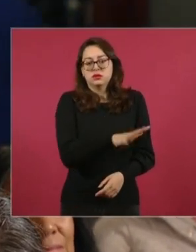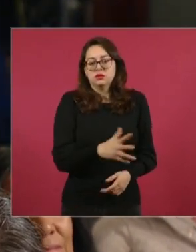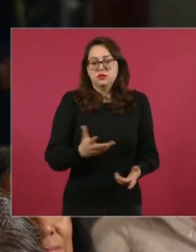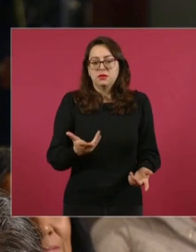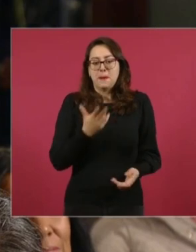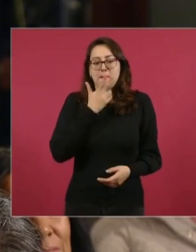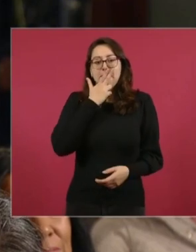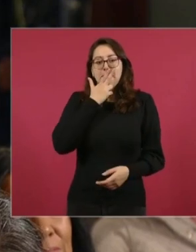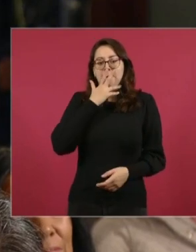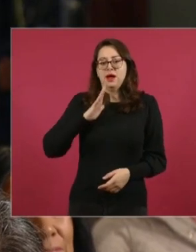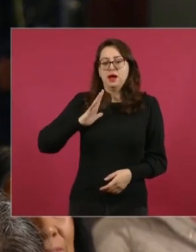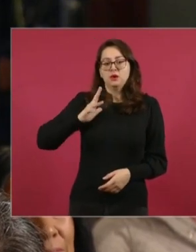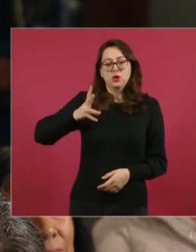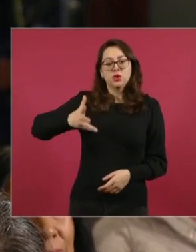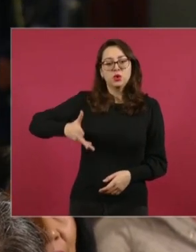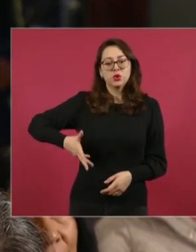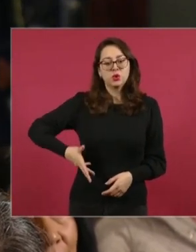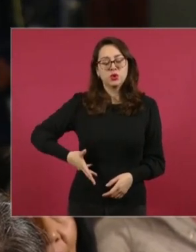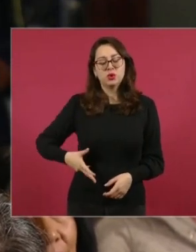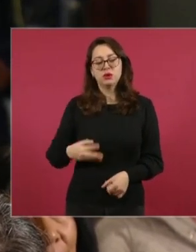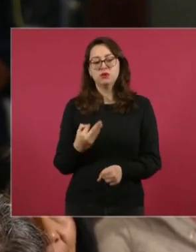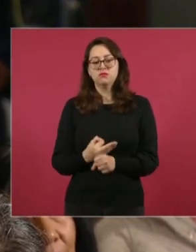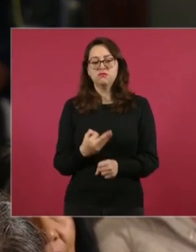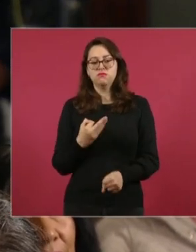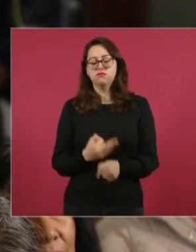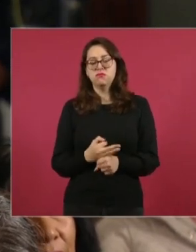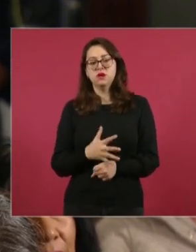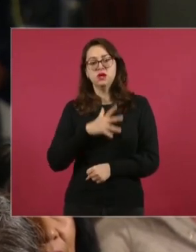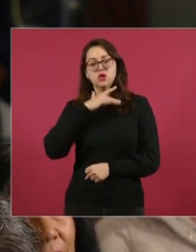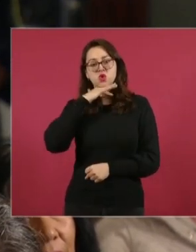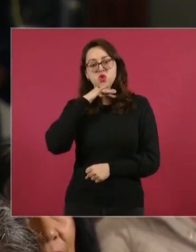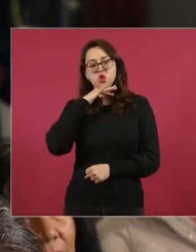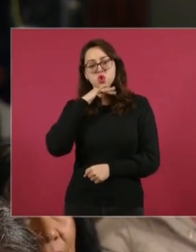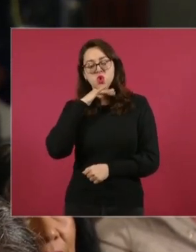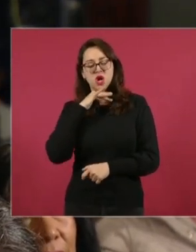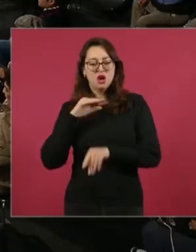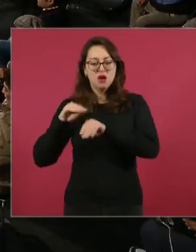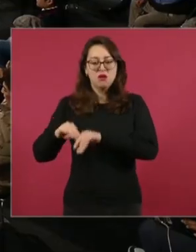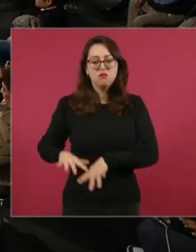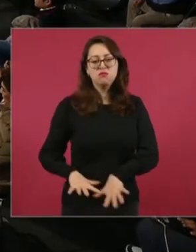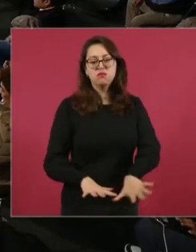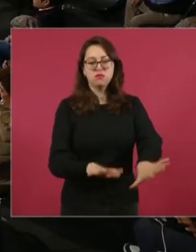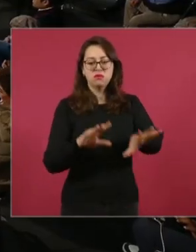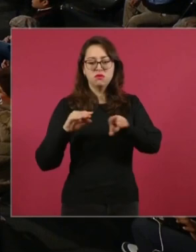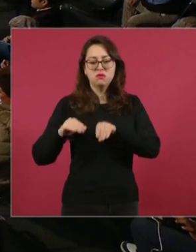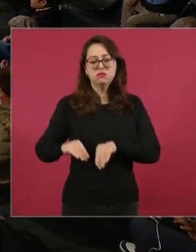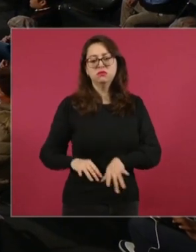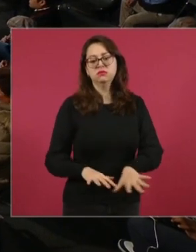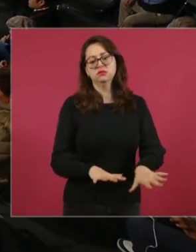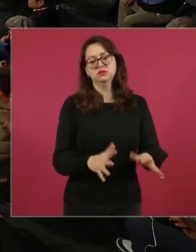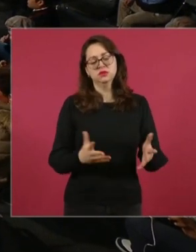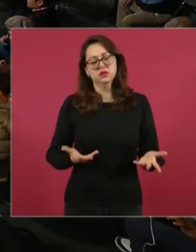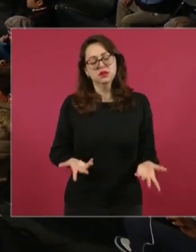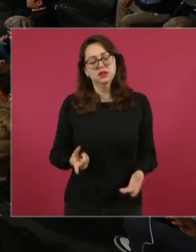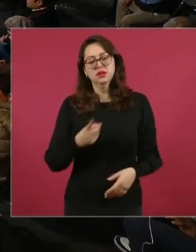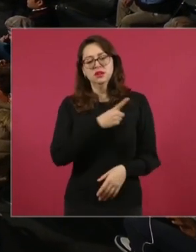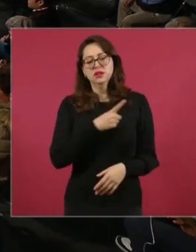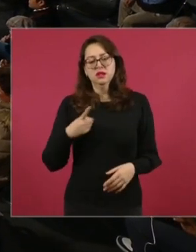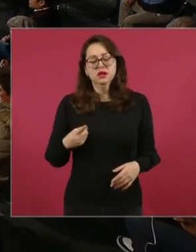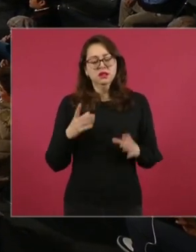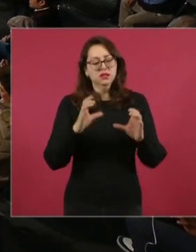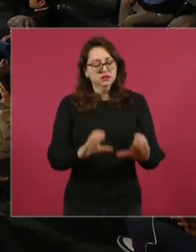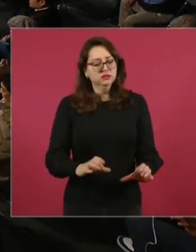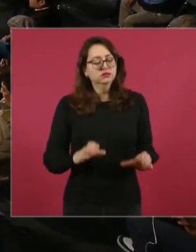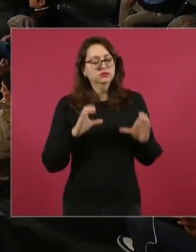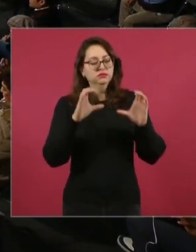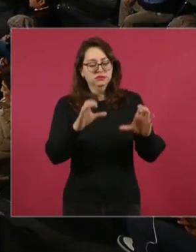ensenadenses se sienten orgullosos, está siendo amenazada sobremanera por la contaminación y el turismo, algo que se ha cuidado siempre. Vivir o